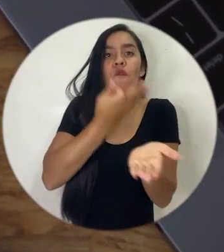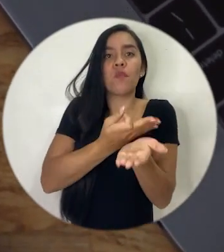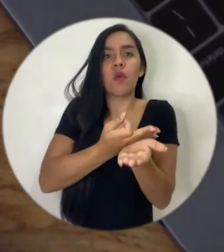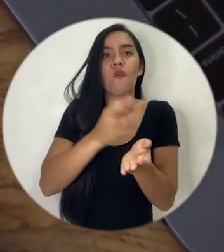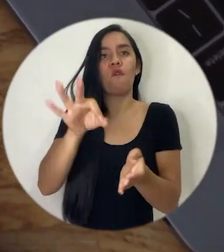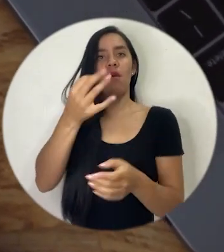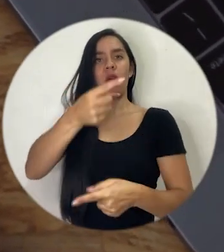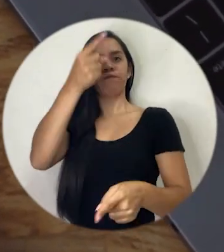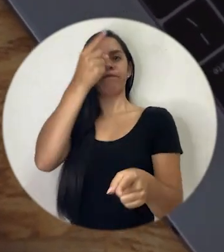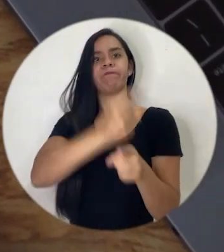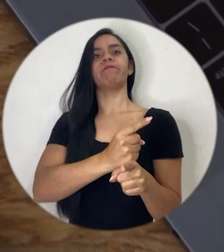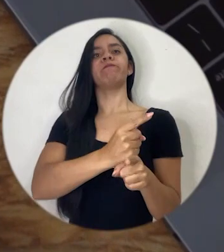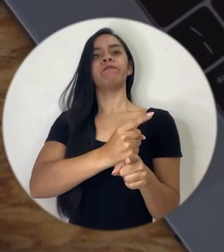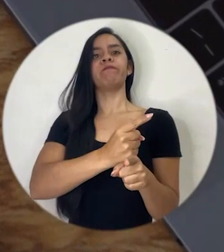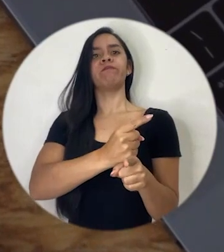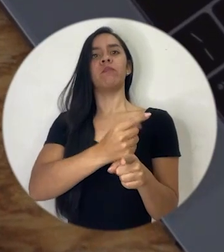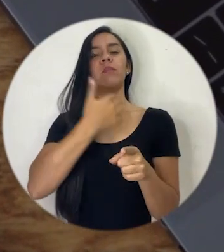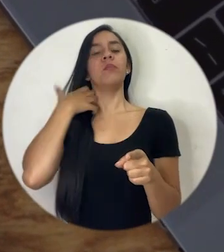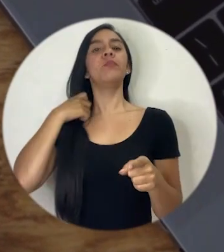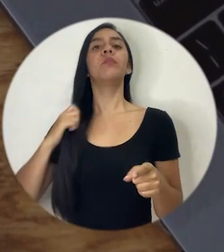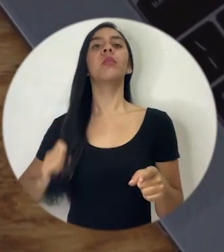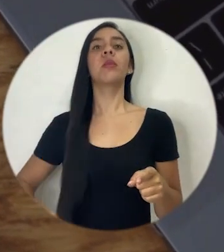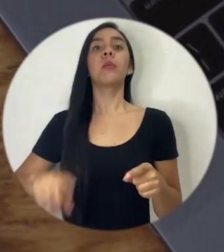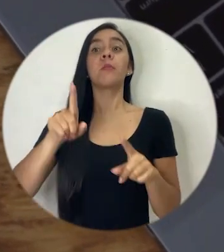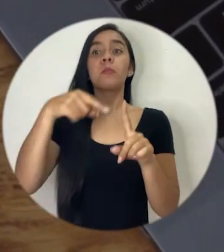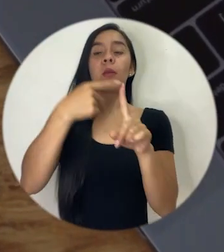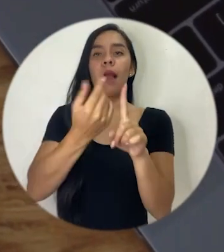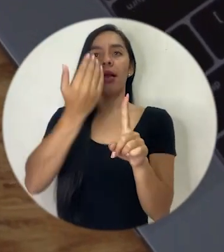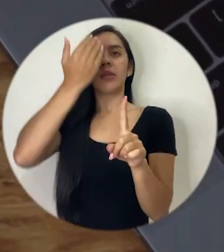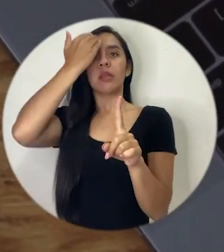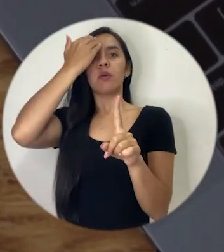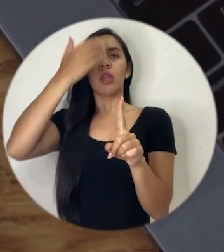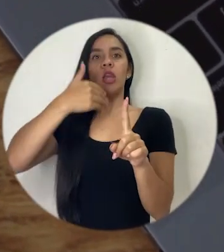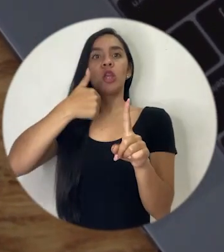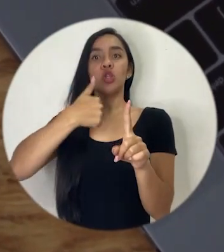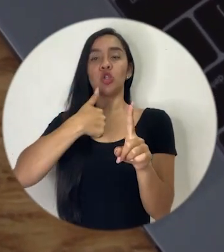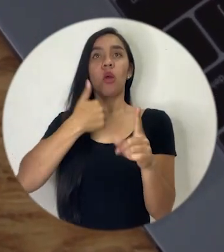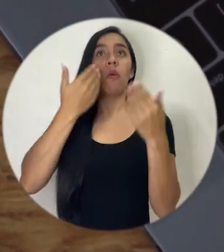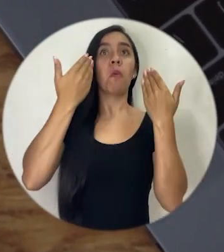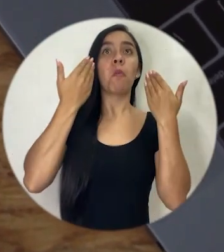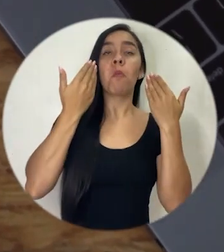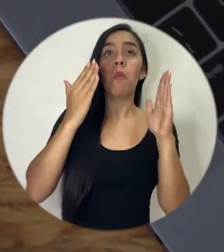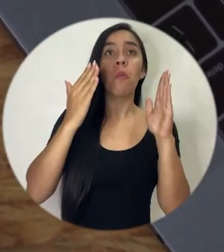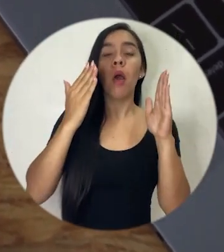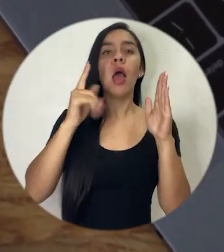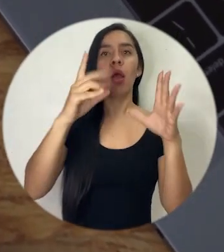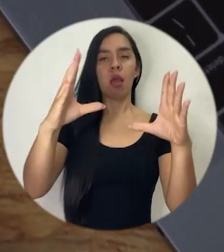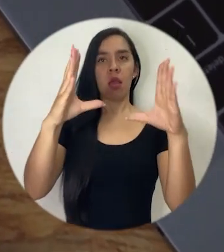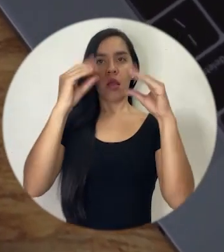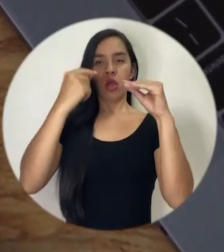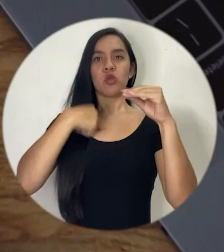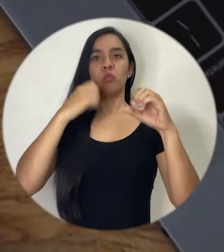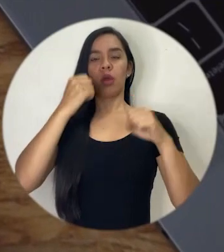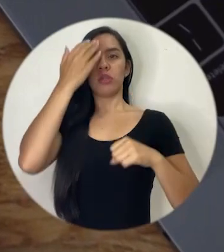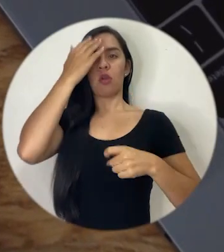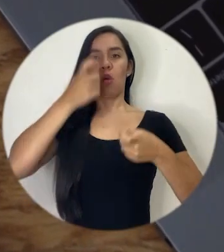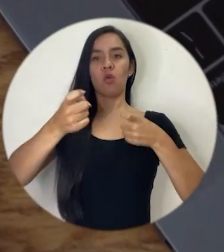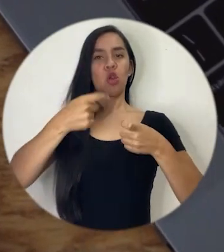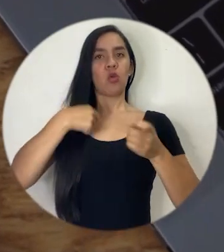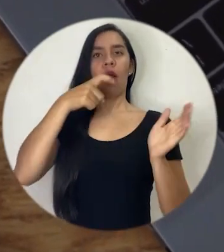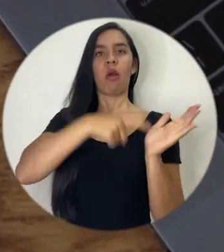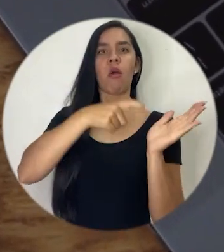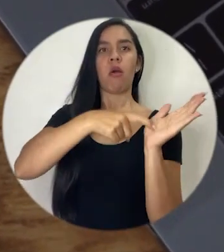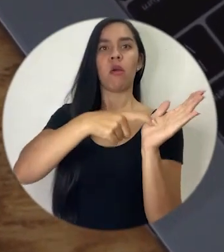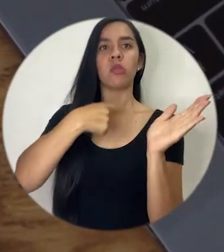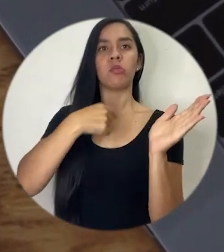y de una forma que no nos haga caer en una situación de quiebra que es lamentablemente la